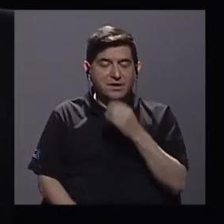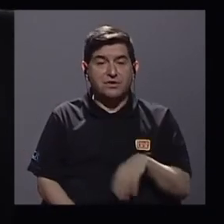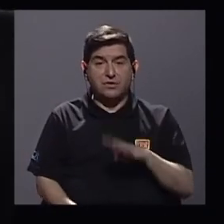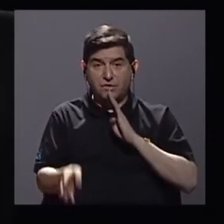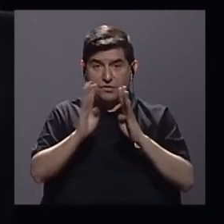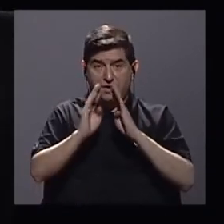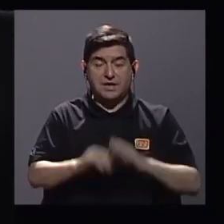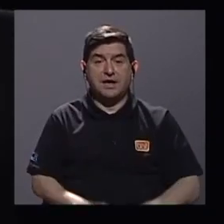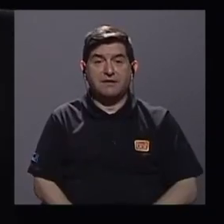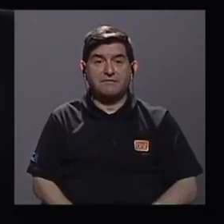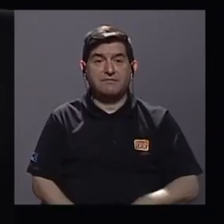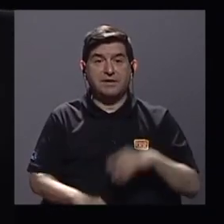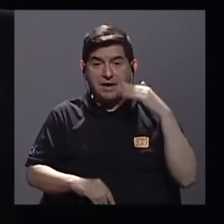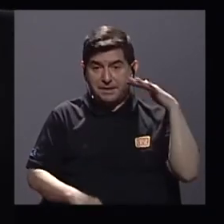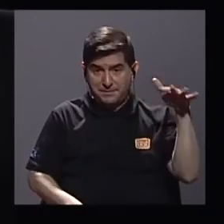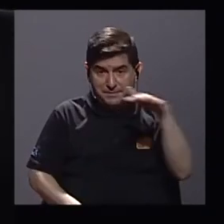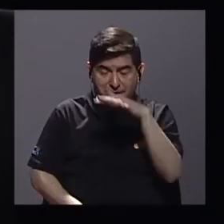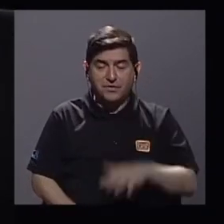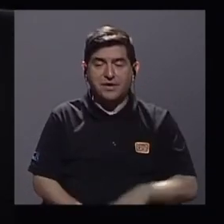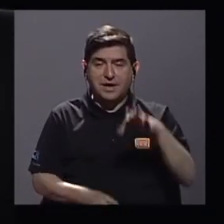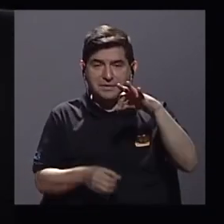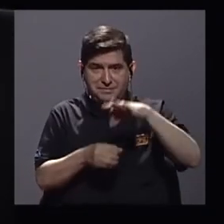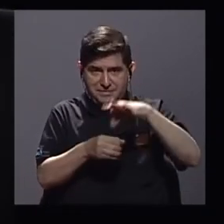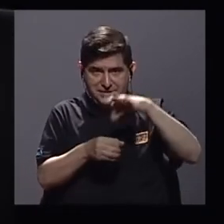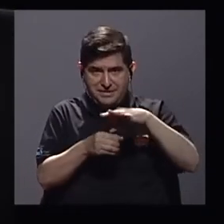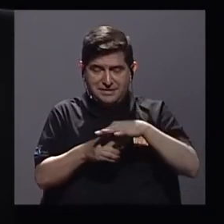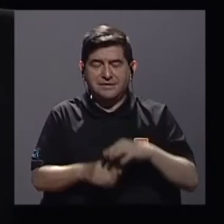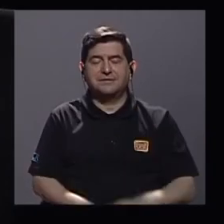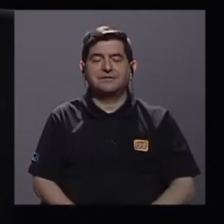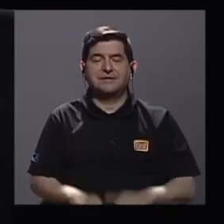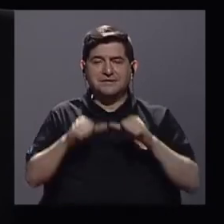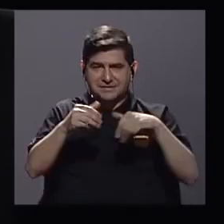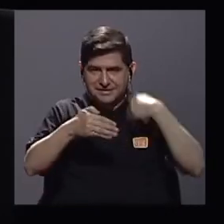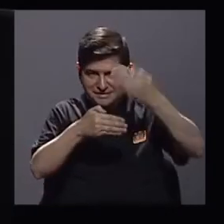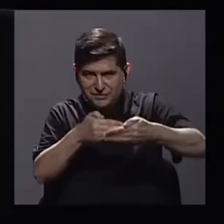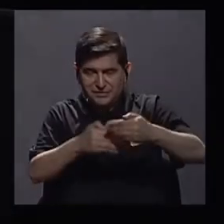sobre la agricultura. Quédese con nosotros, ya casi regresamos.